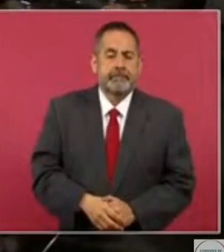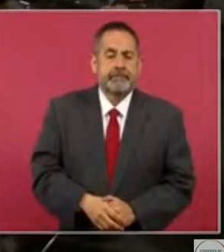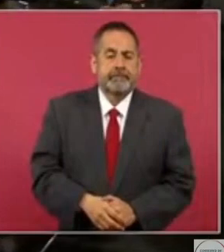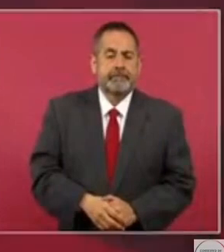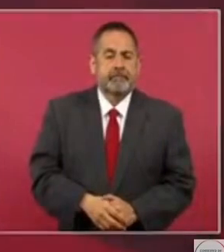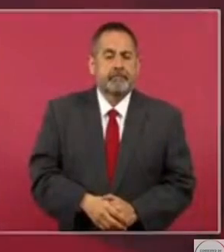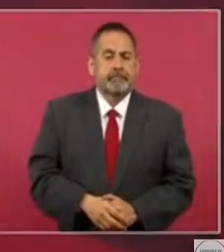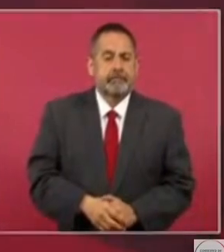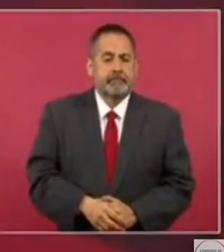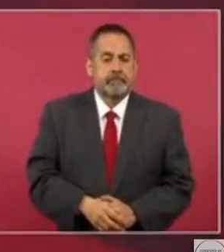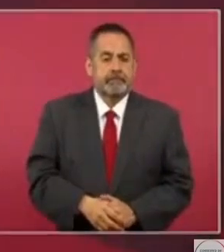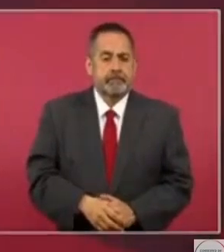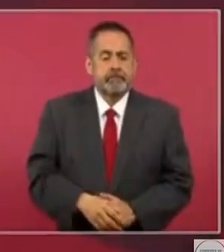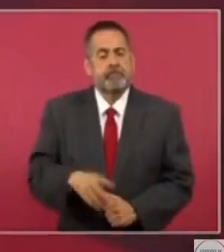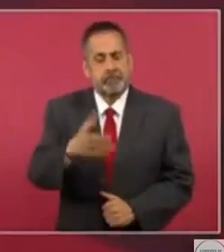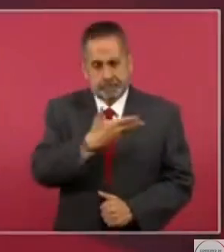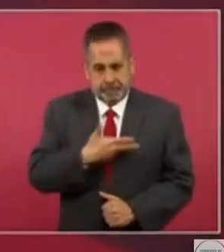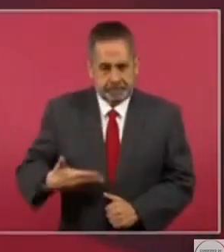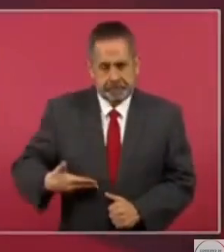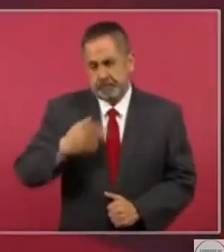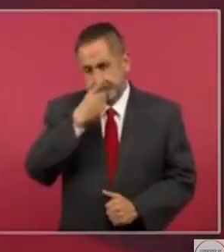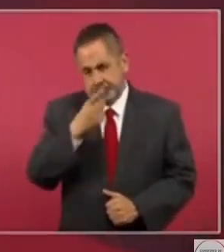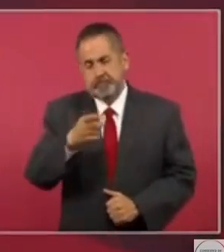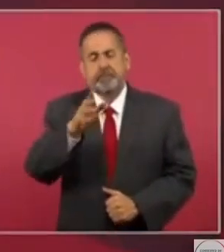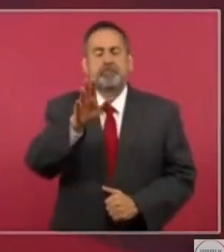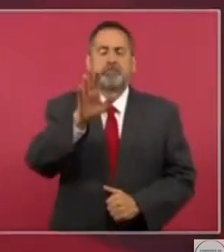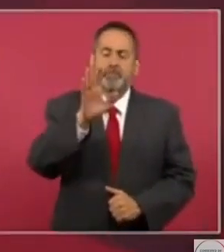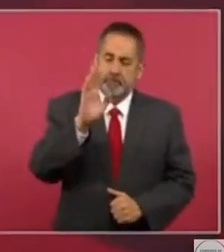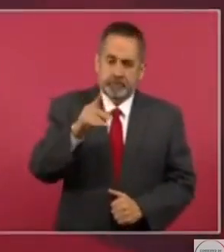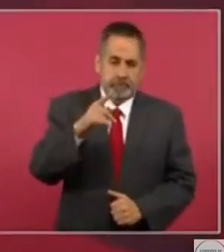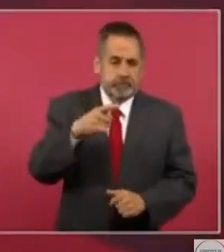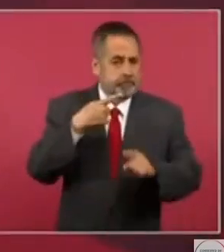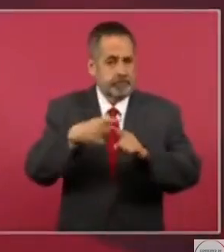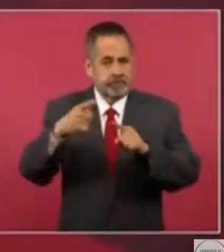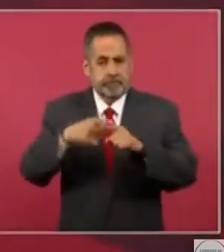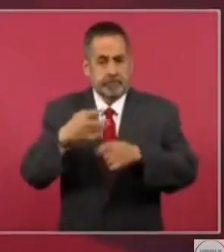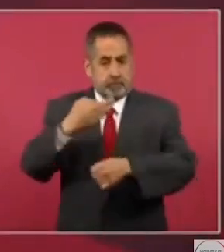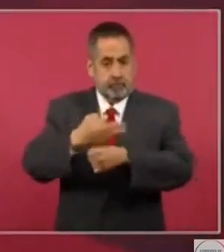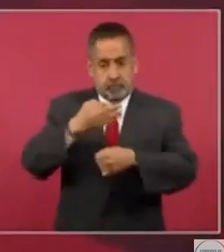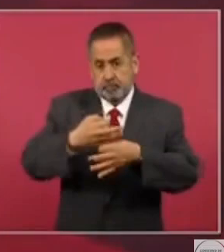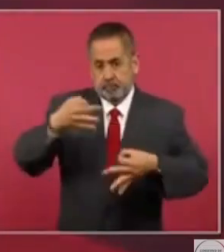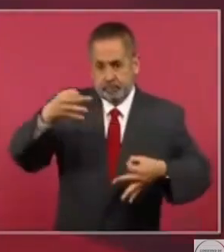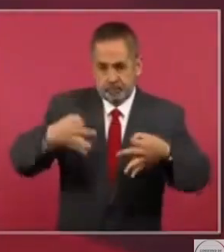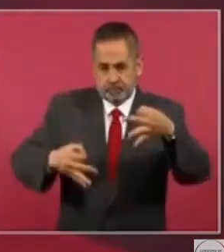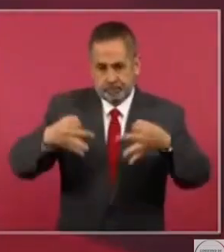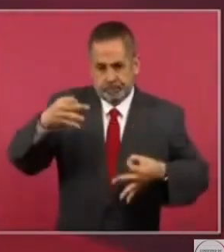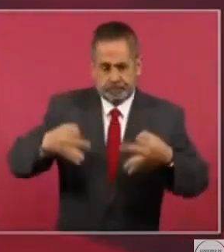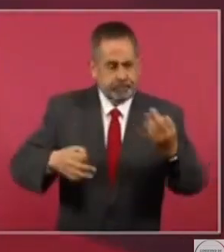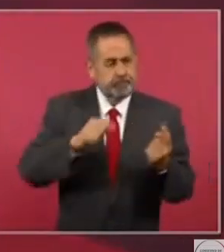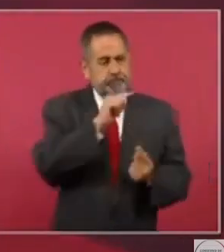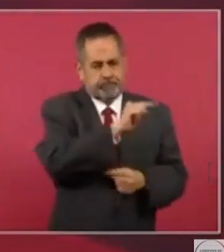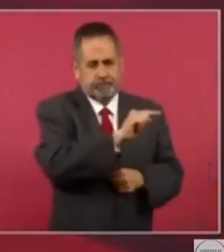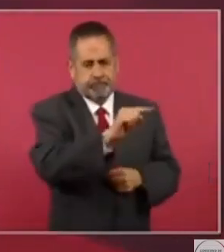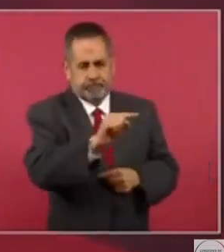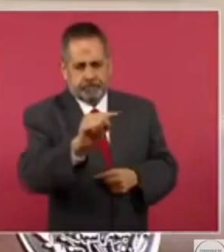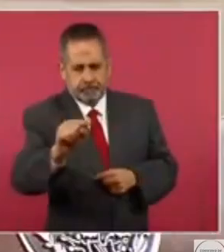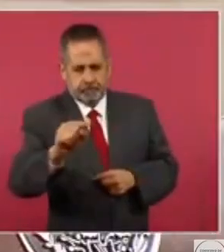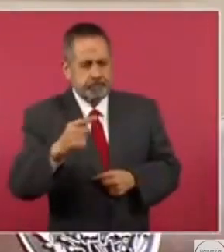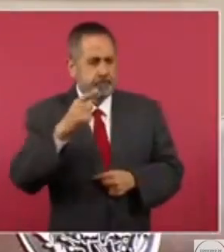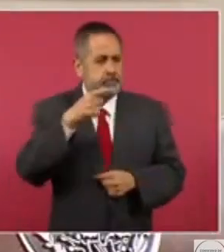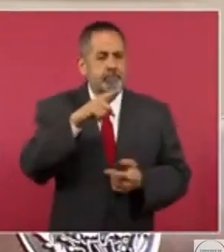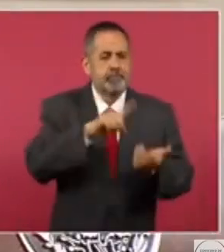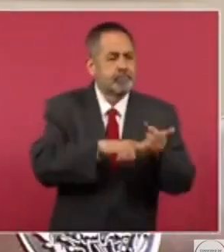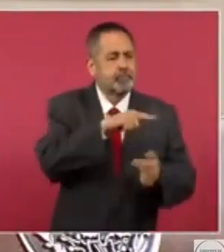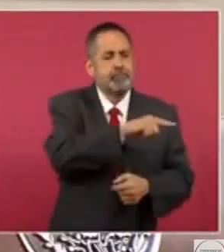los juicios que están en proceso por